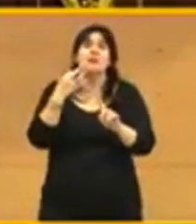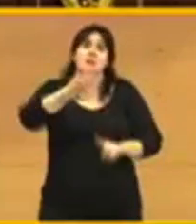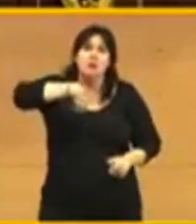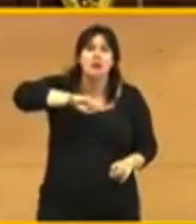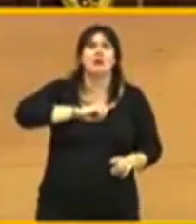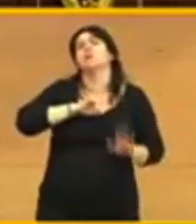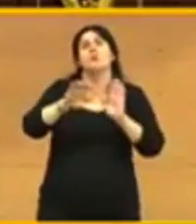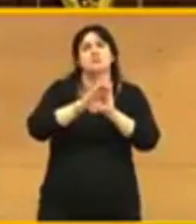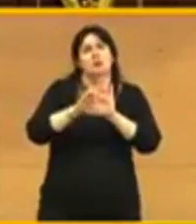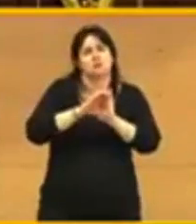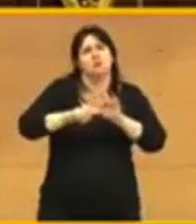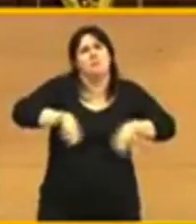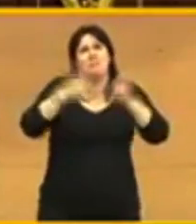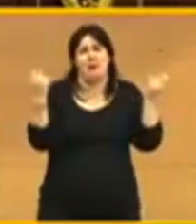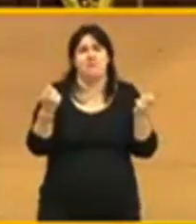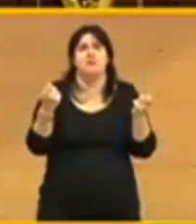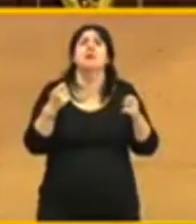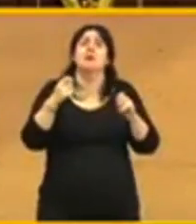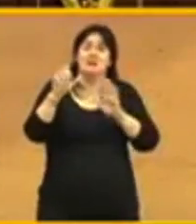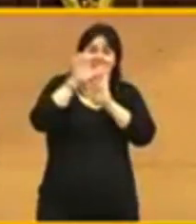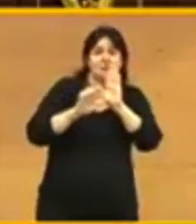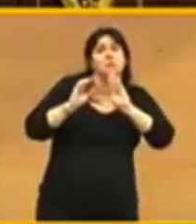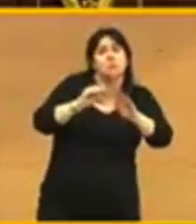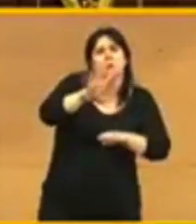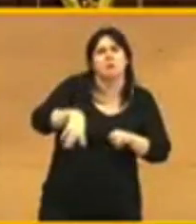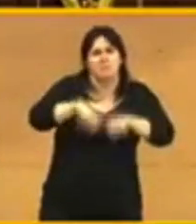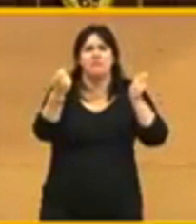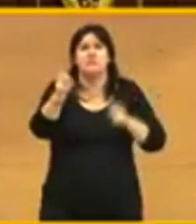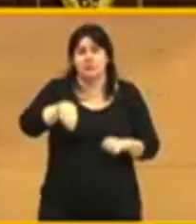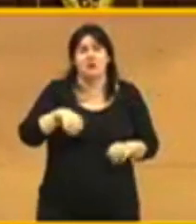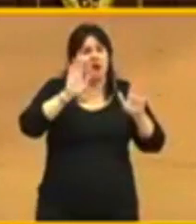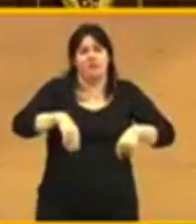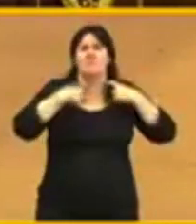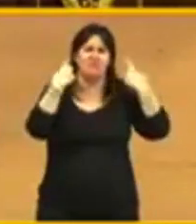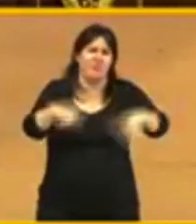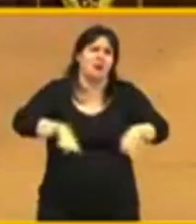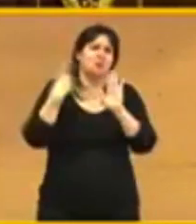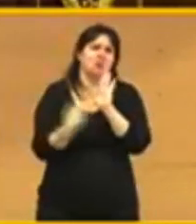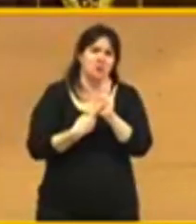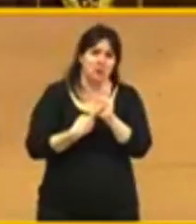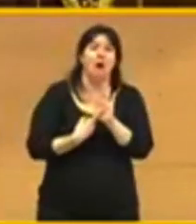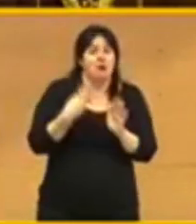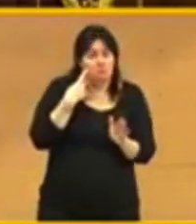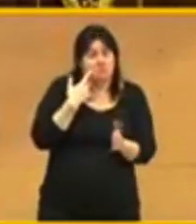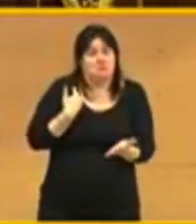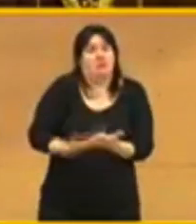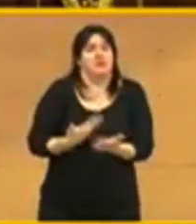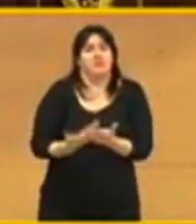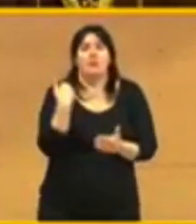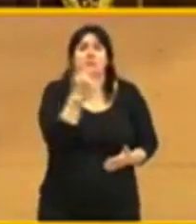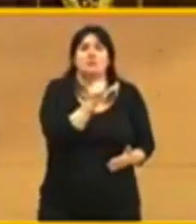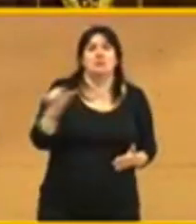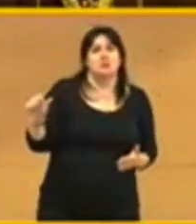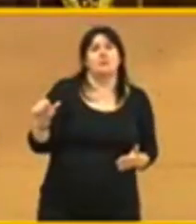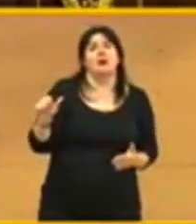España y el propio Estatuto de Cataluña, ha fracasado rotundamente, tal y como certificó la semana pasada la Junta